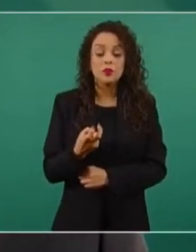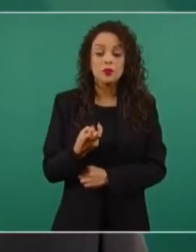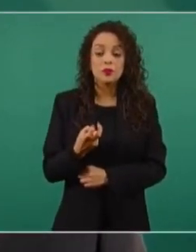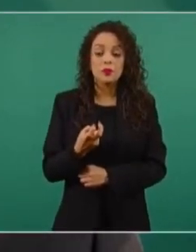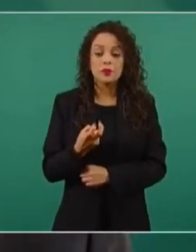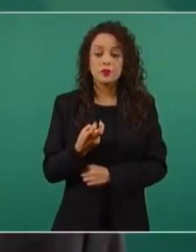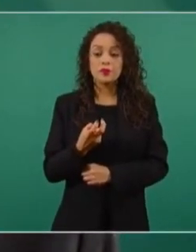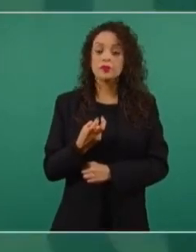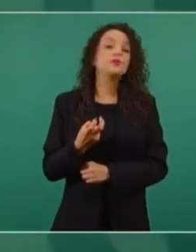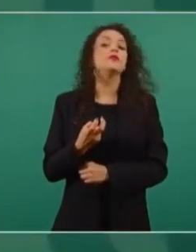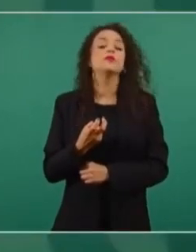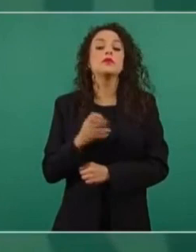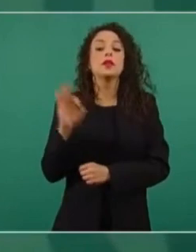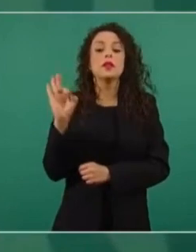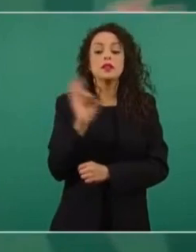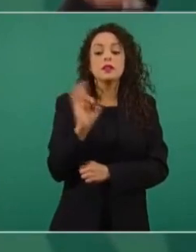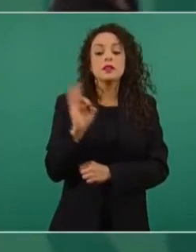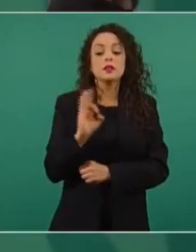si desean